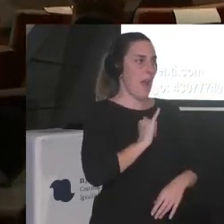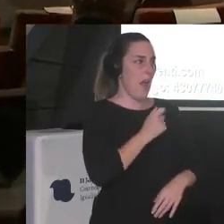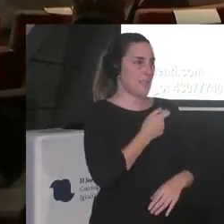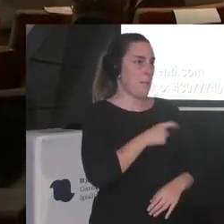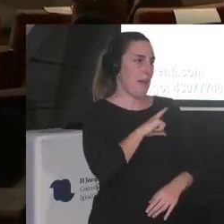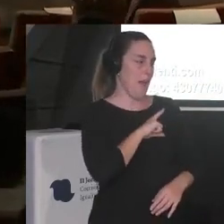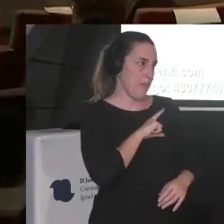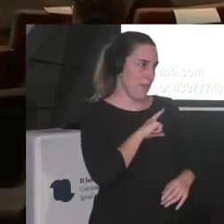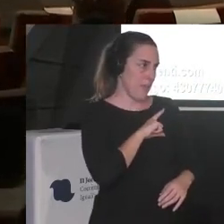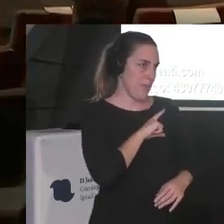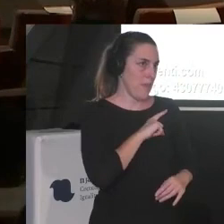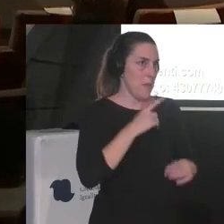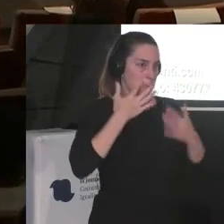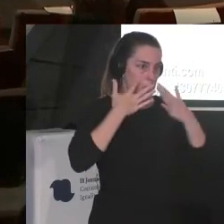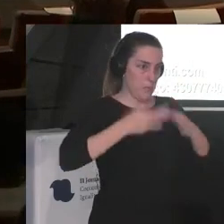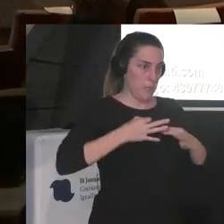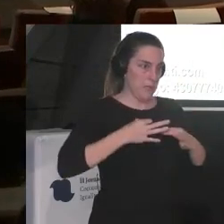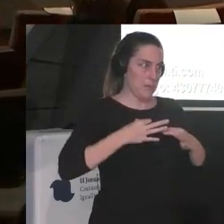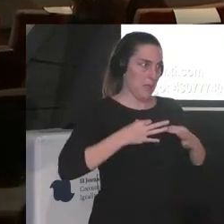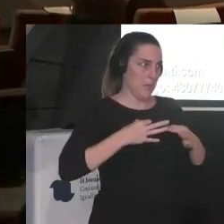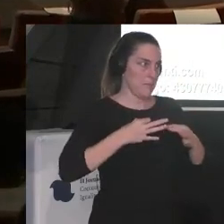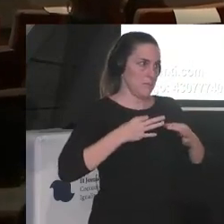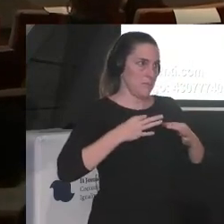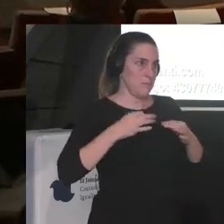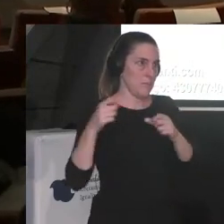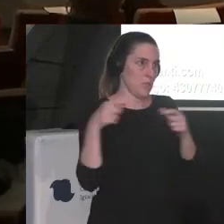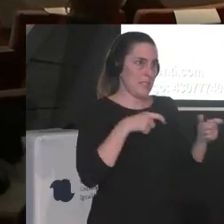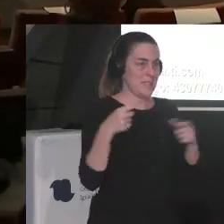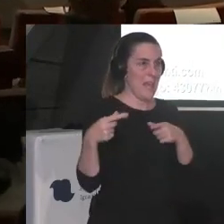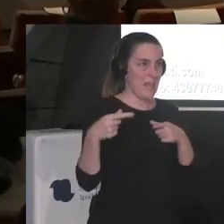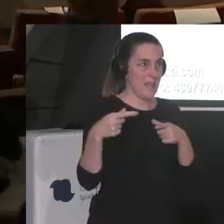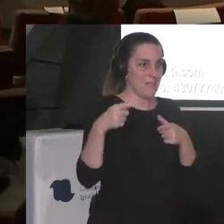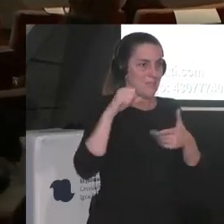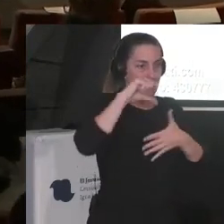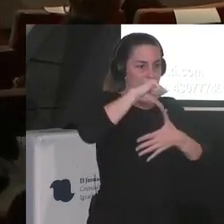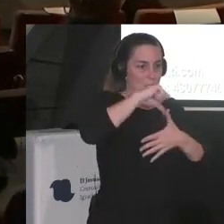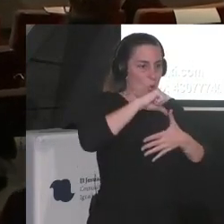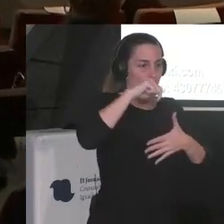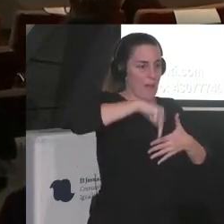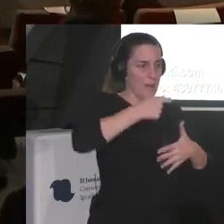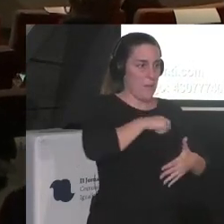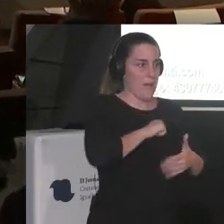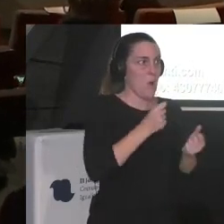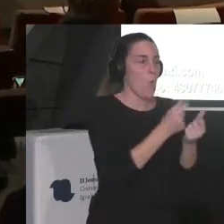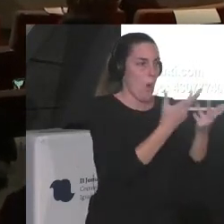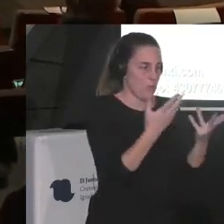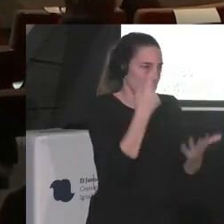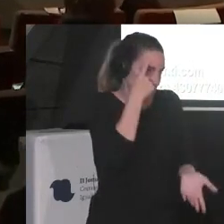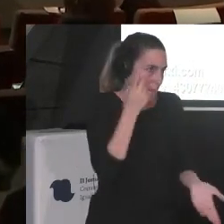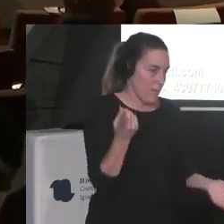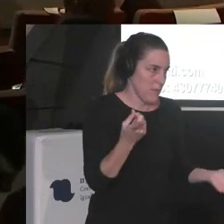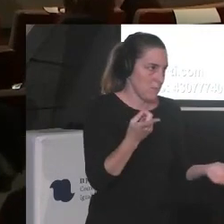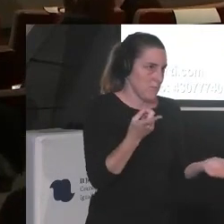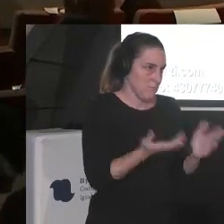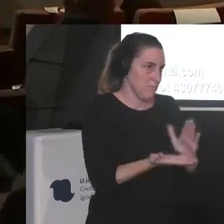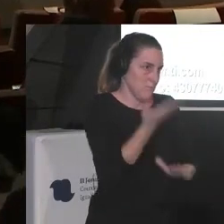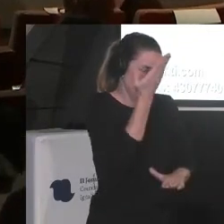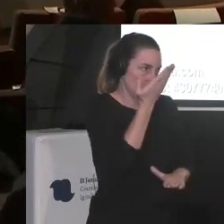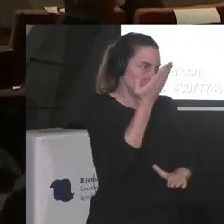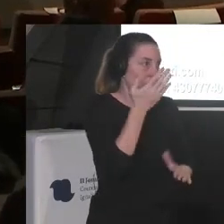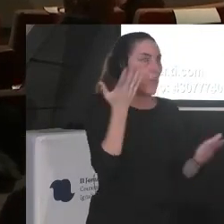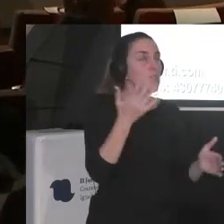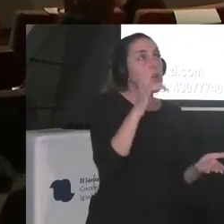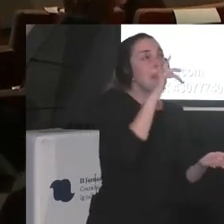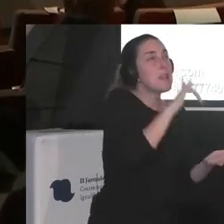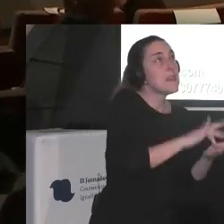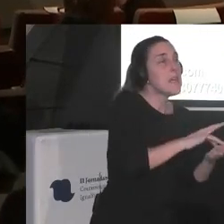es ningún secreto el porcentaje de inmigración latina que hay en España y no se el debate que hay entre si decir día de la